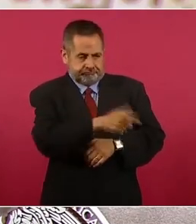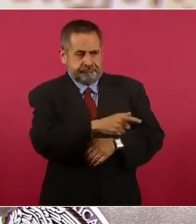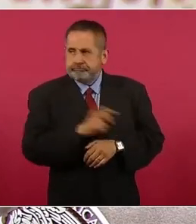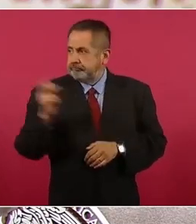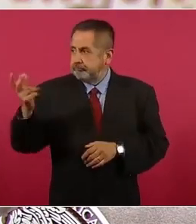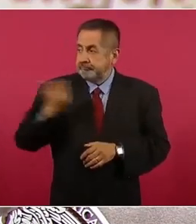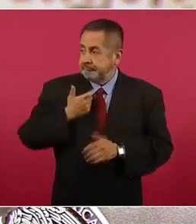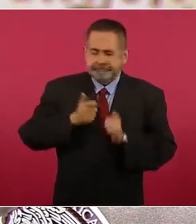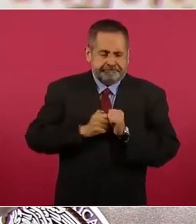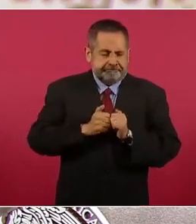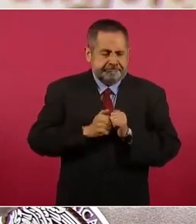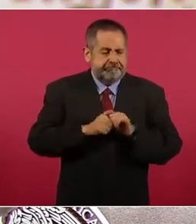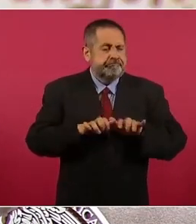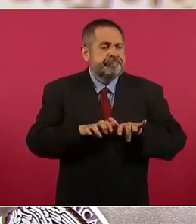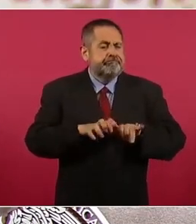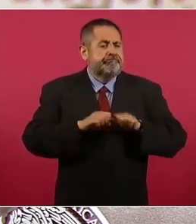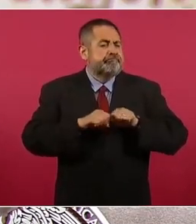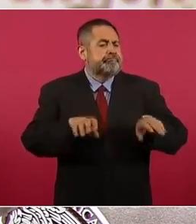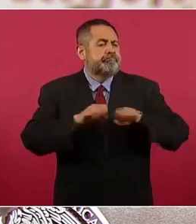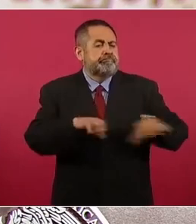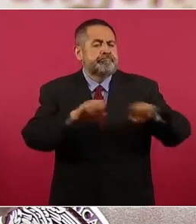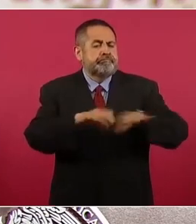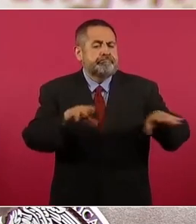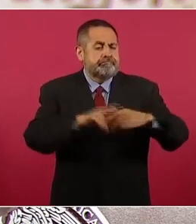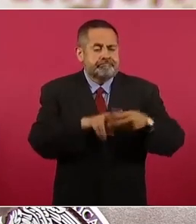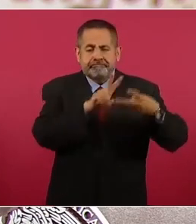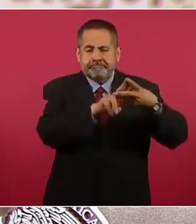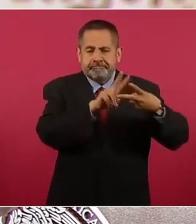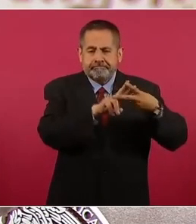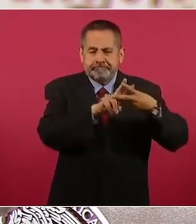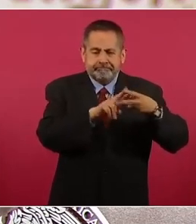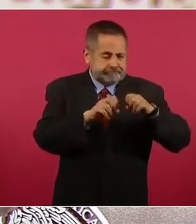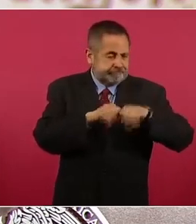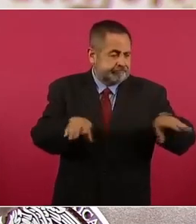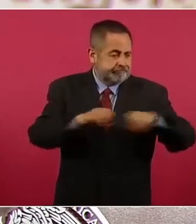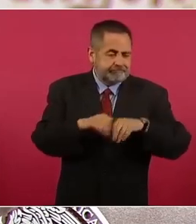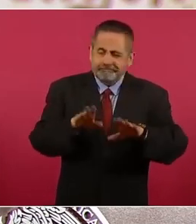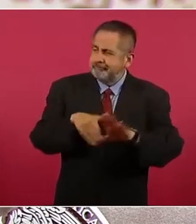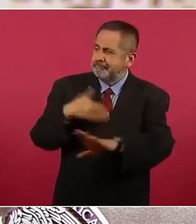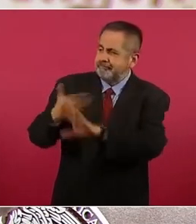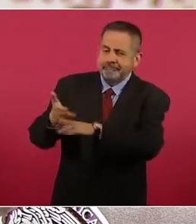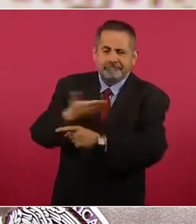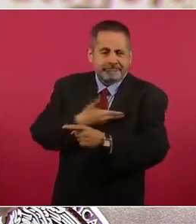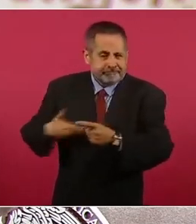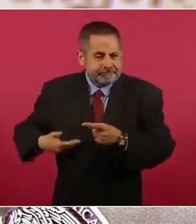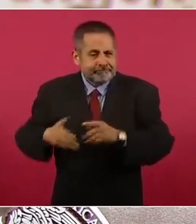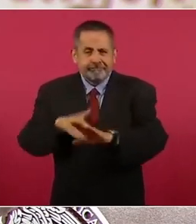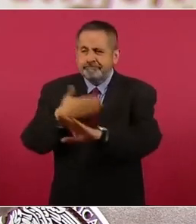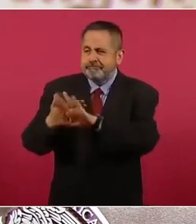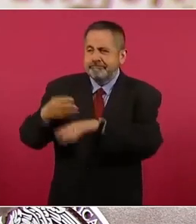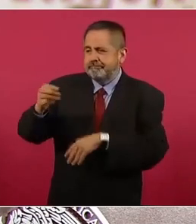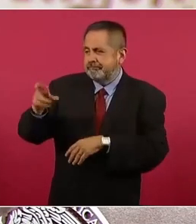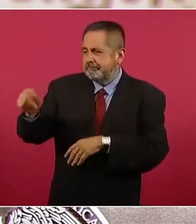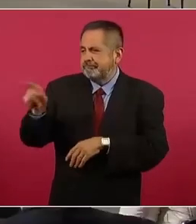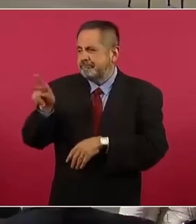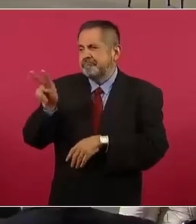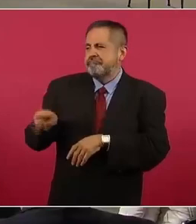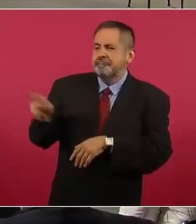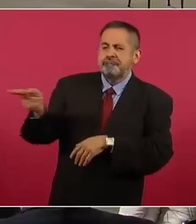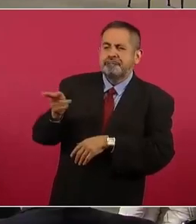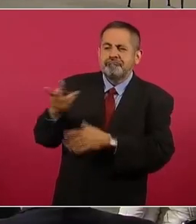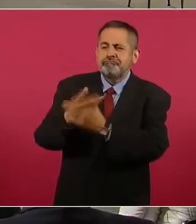visibilidad de aquellos hashtags que vinculan al presidente y a Morena con el crimen organizado.